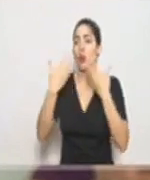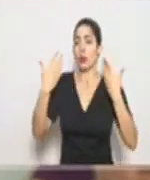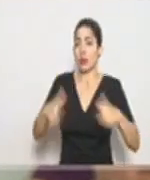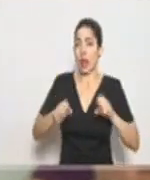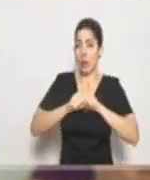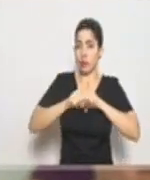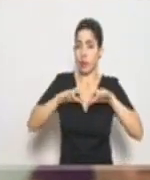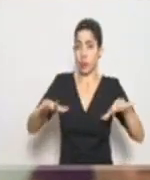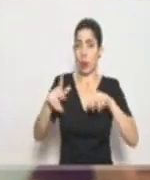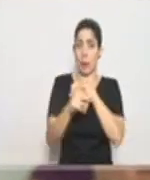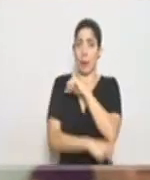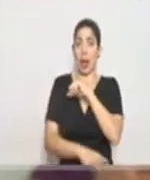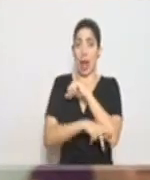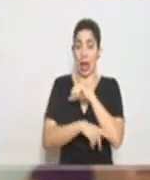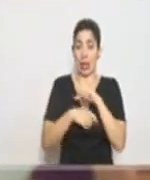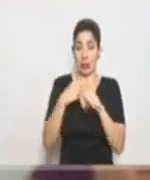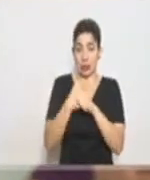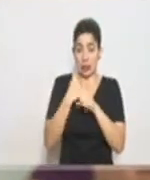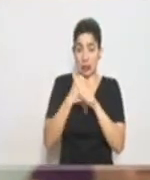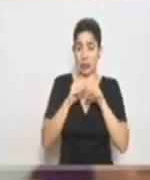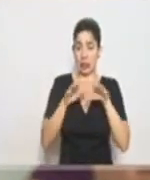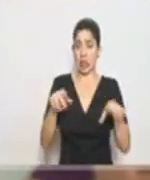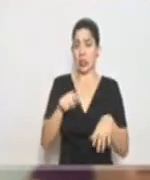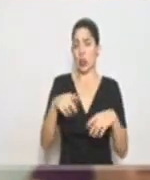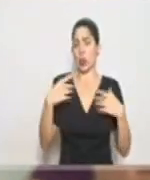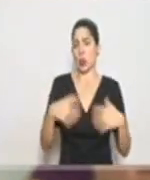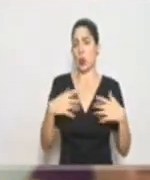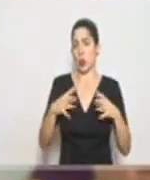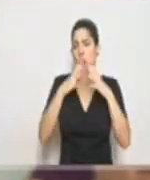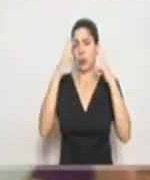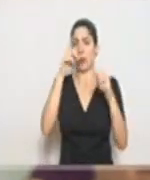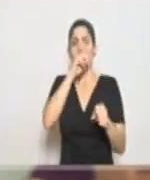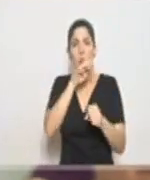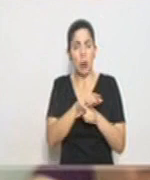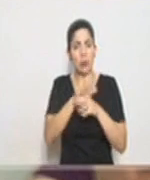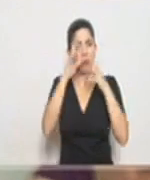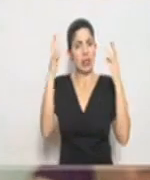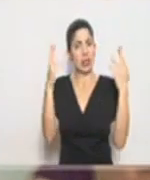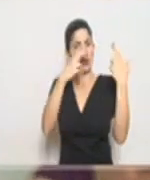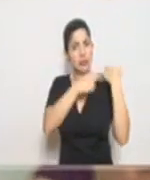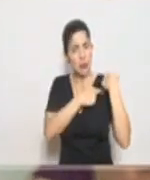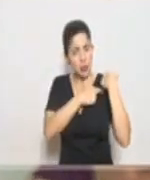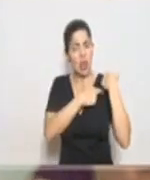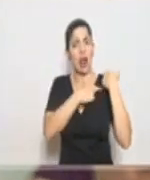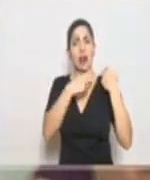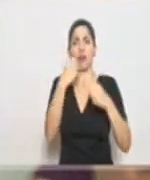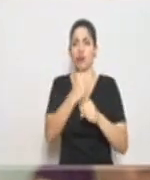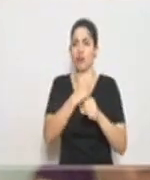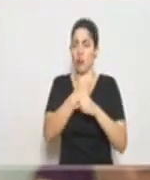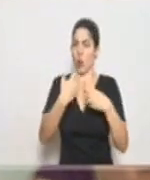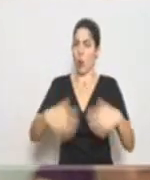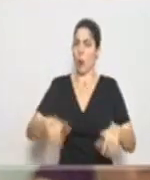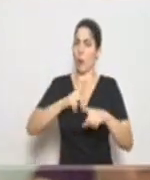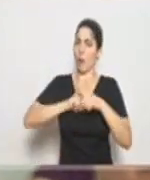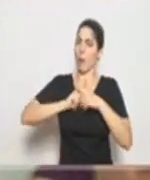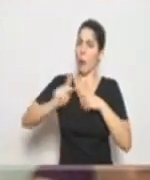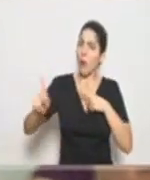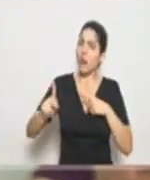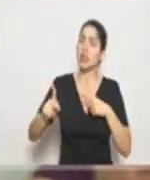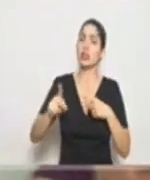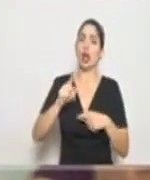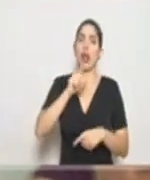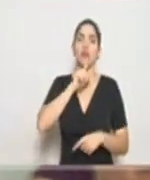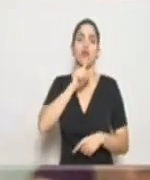como país que ha sido verdaderamente muy comprometido, muy responsable y hemos hecho el trabajo profesional que